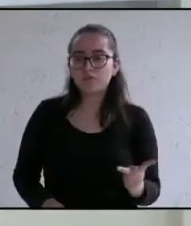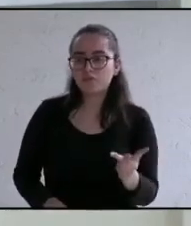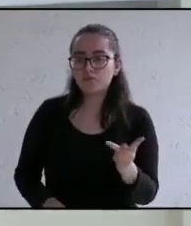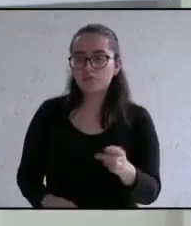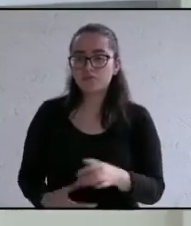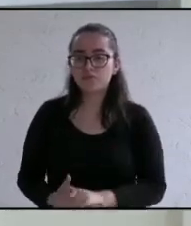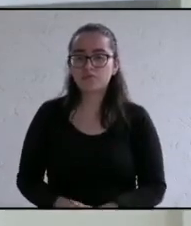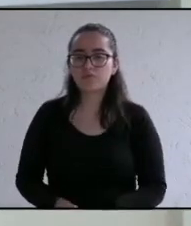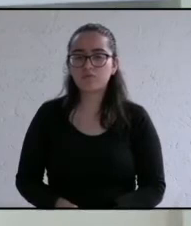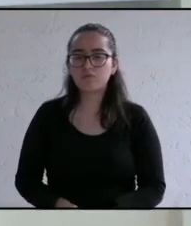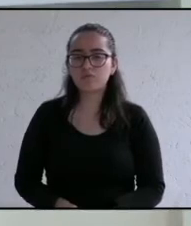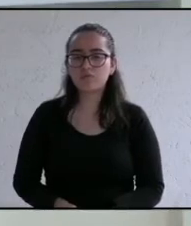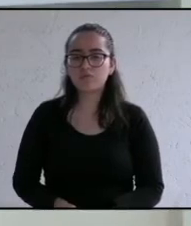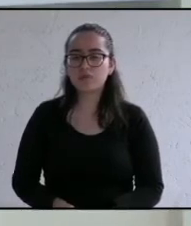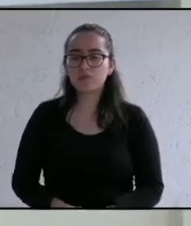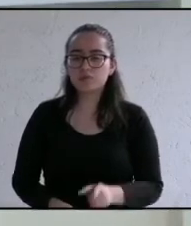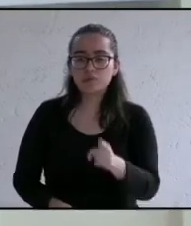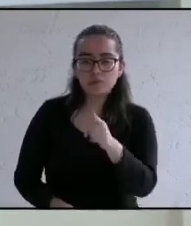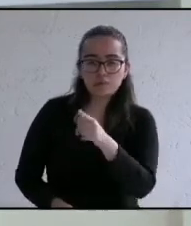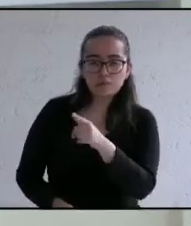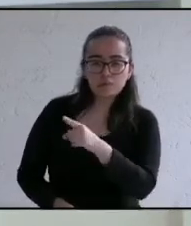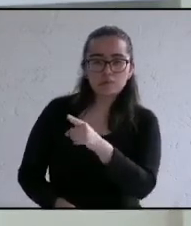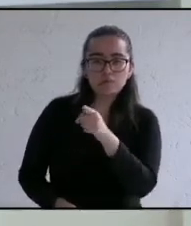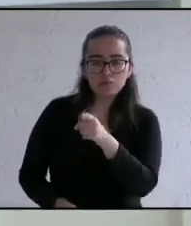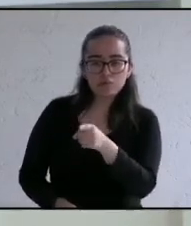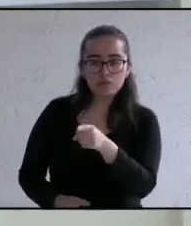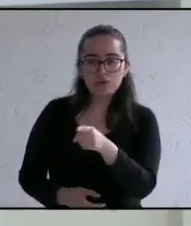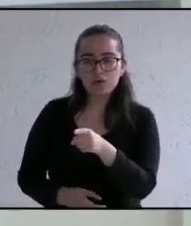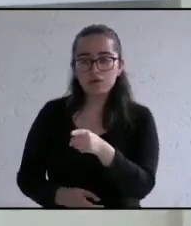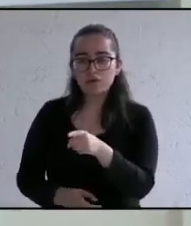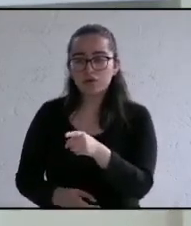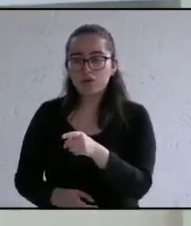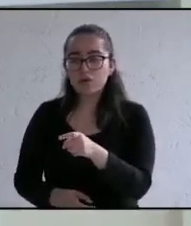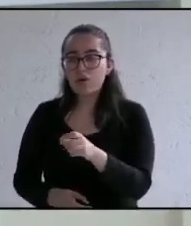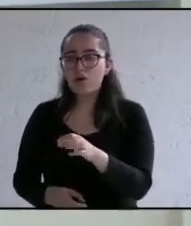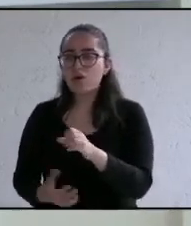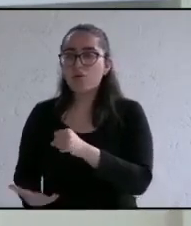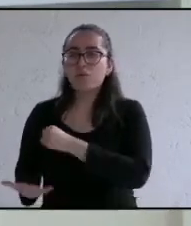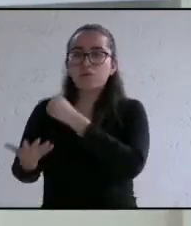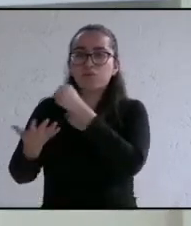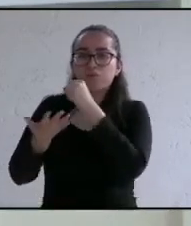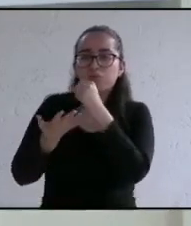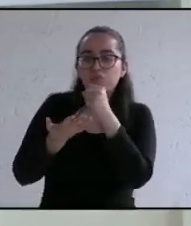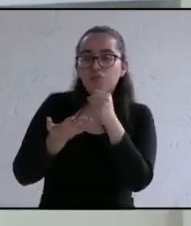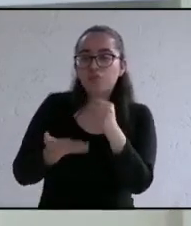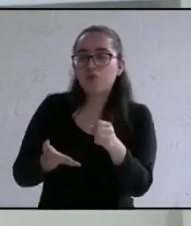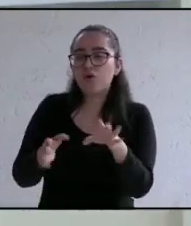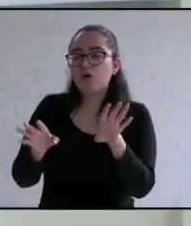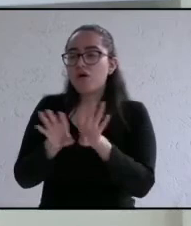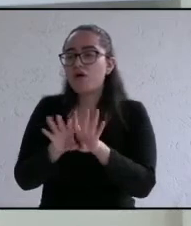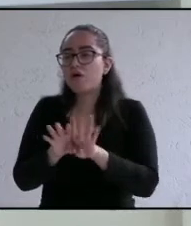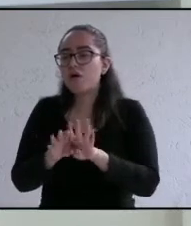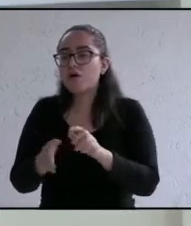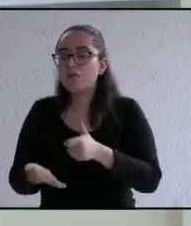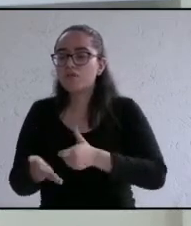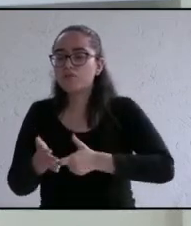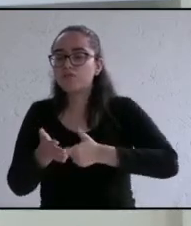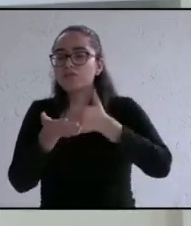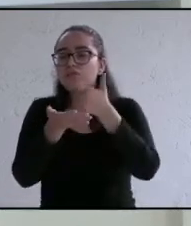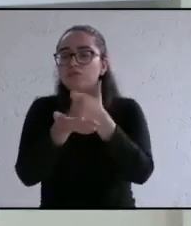gestiones y ante qué instancias piensa tocar puertas para financiar salarios dignos